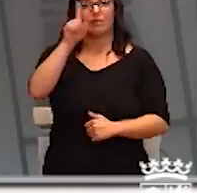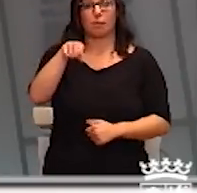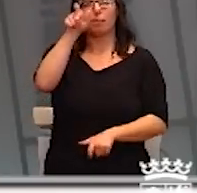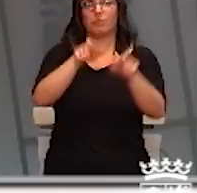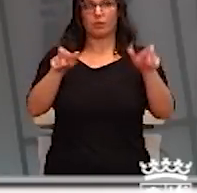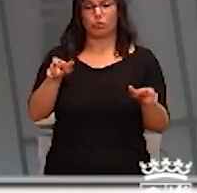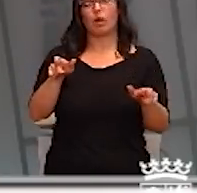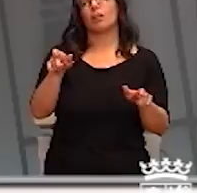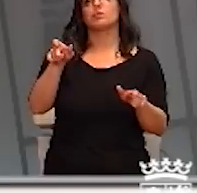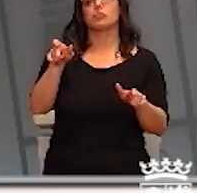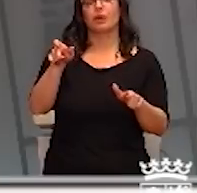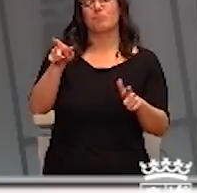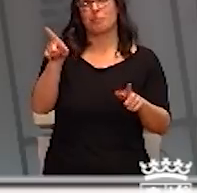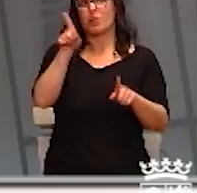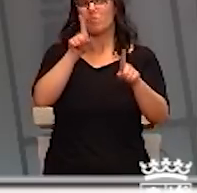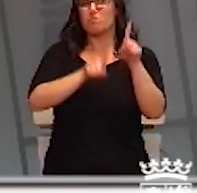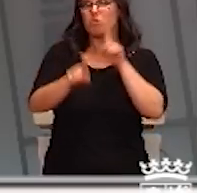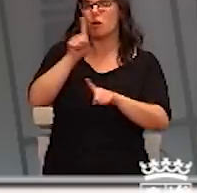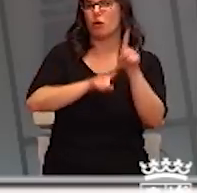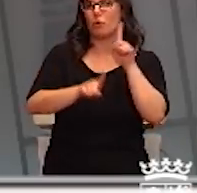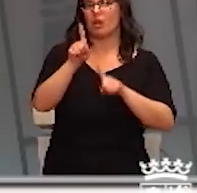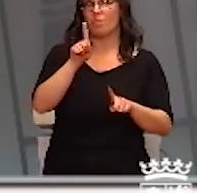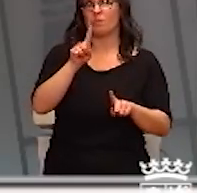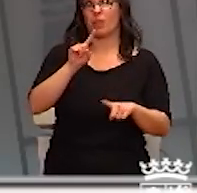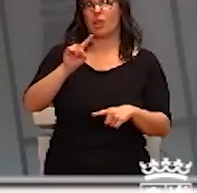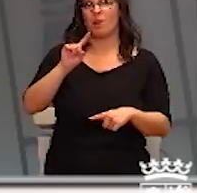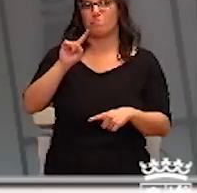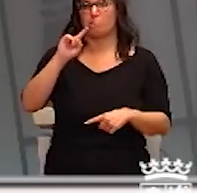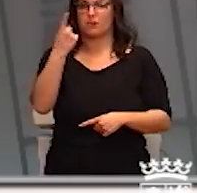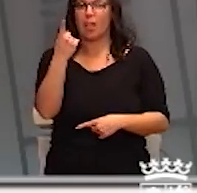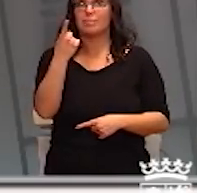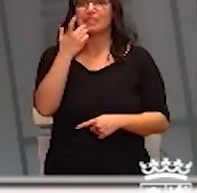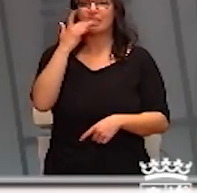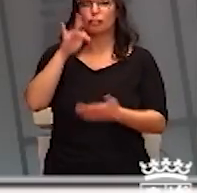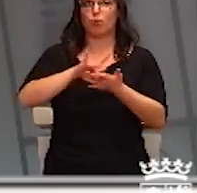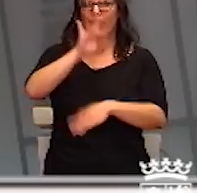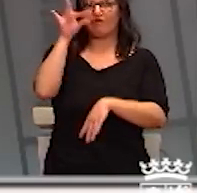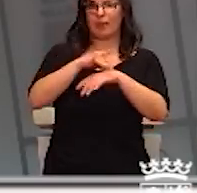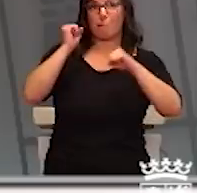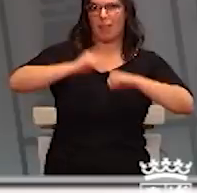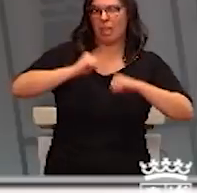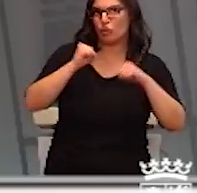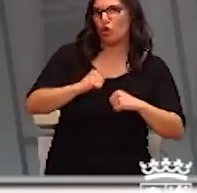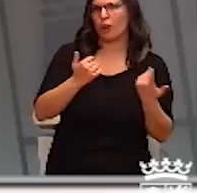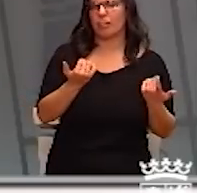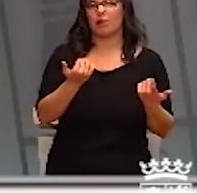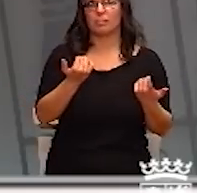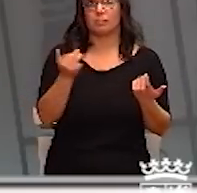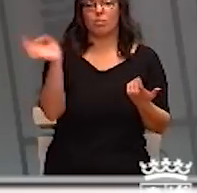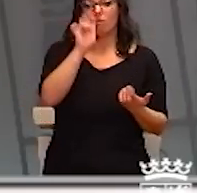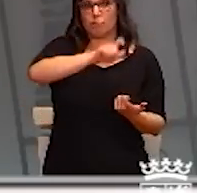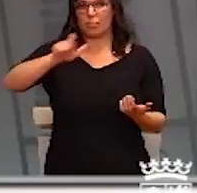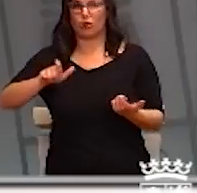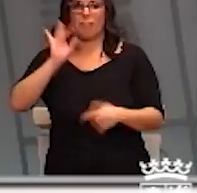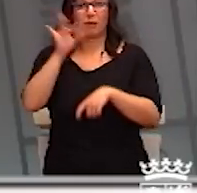probabilidad de que haya un fallecimiento son aquellas personas mayores y aquellas personas que tienen